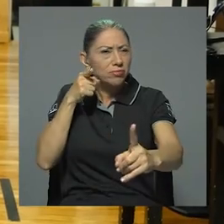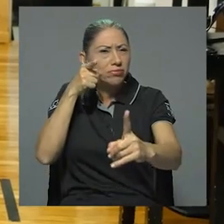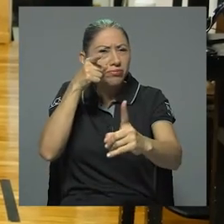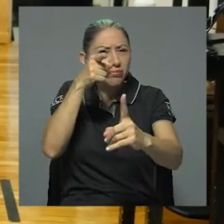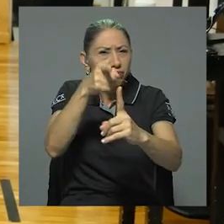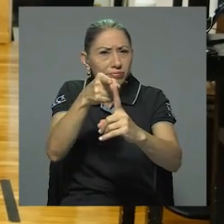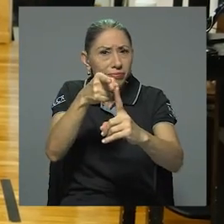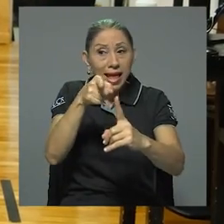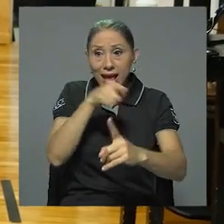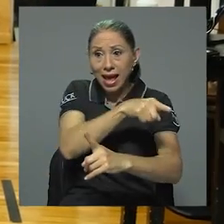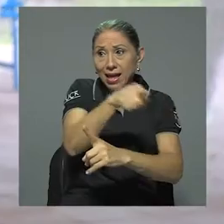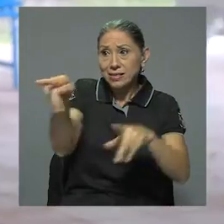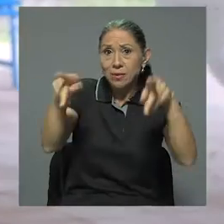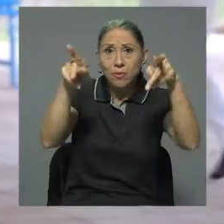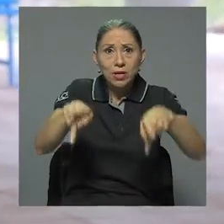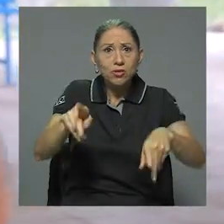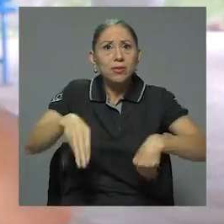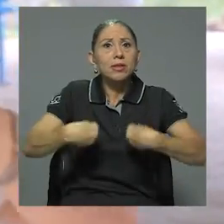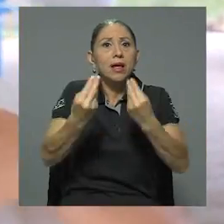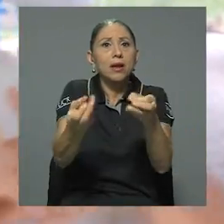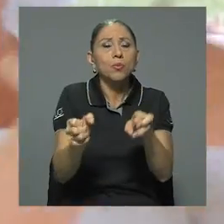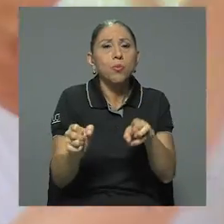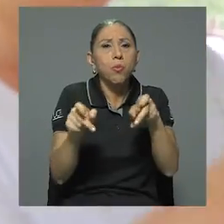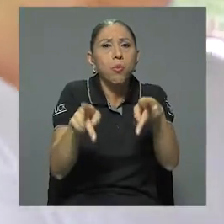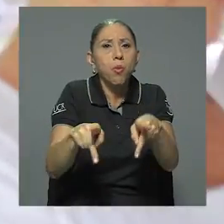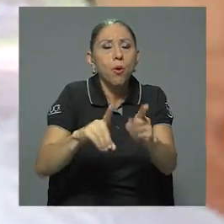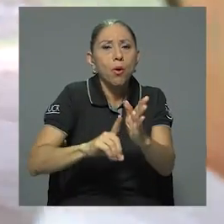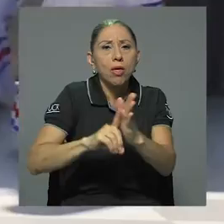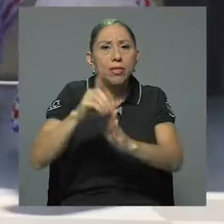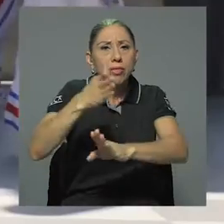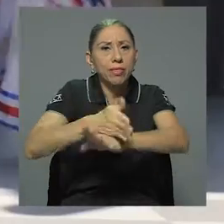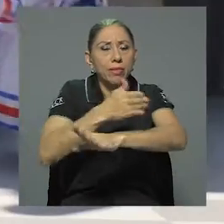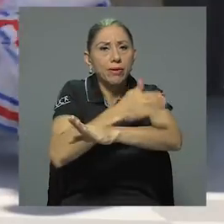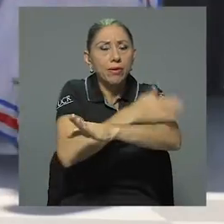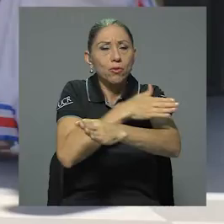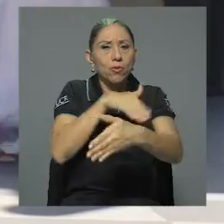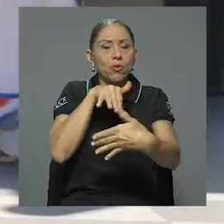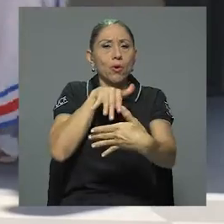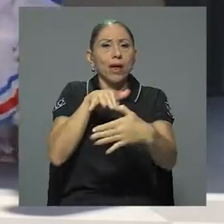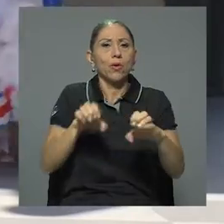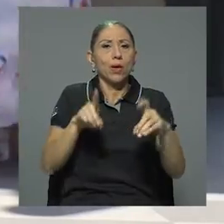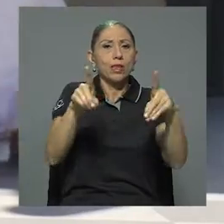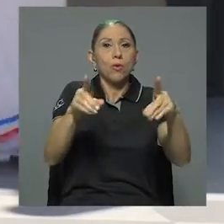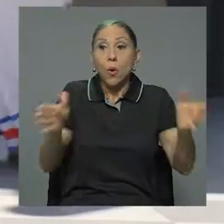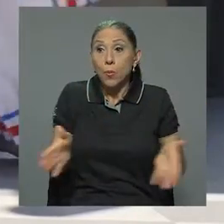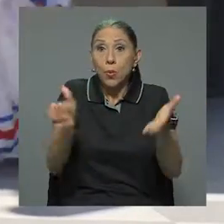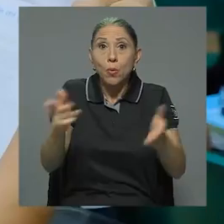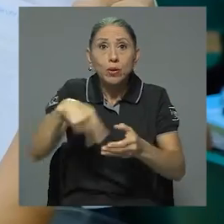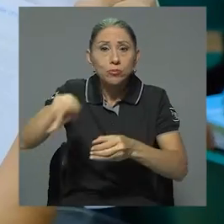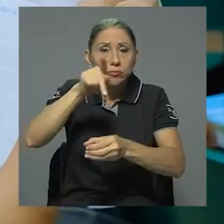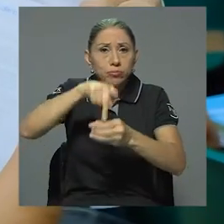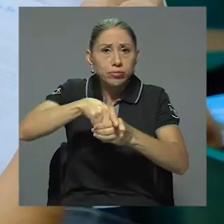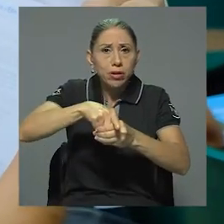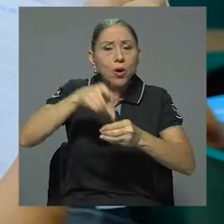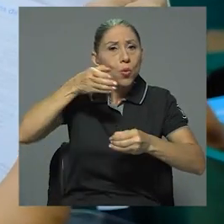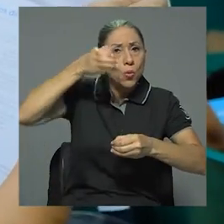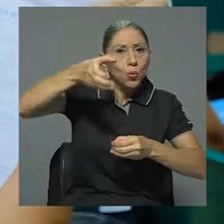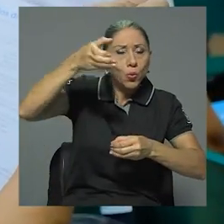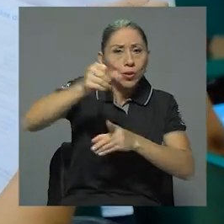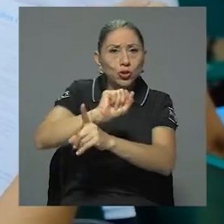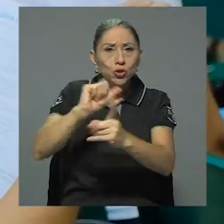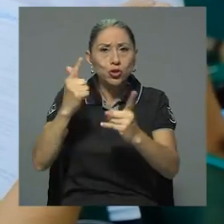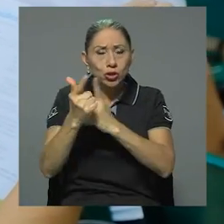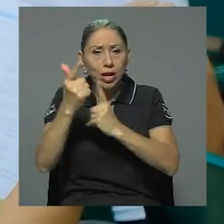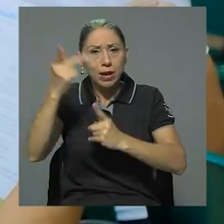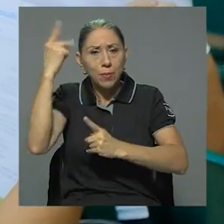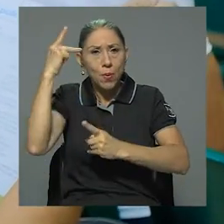brindar a esta población espacios para su desarrollo educativo y promover su participación en la vida cultural, social, política y